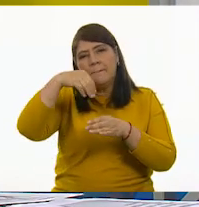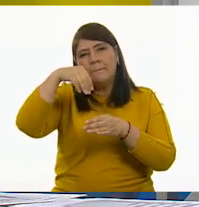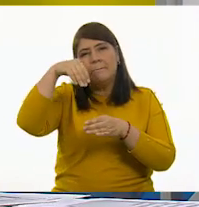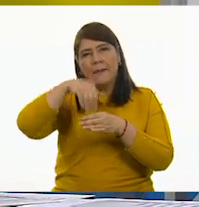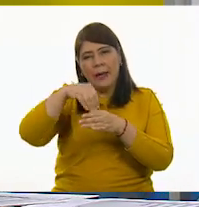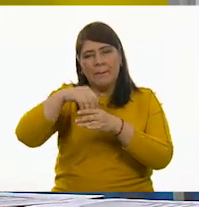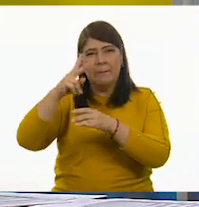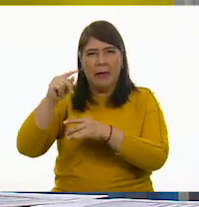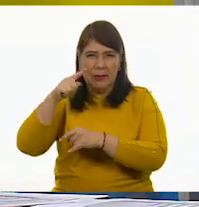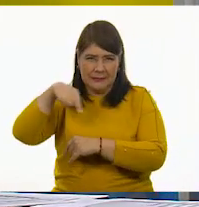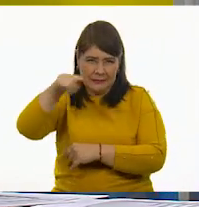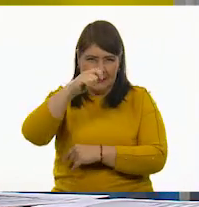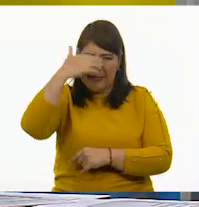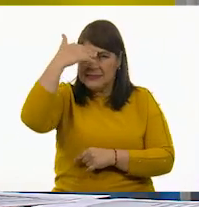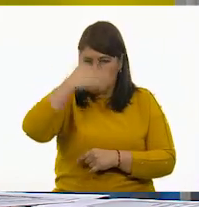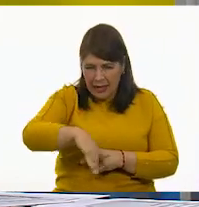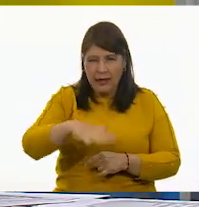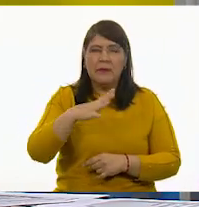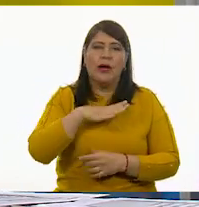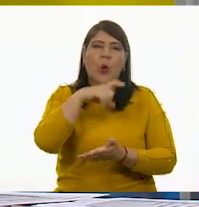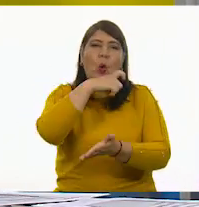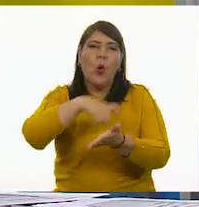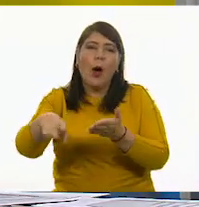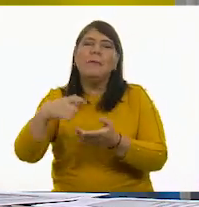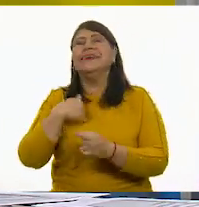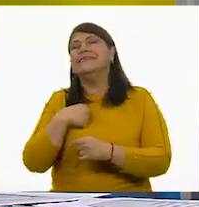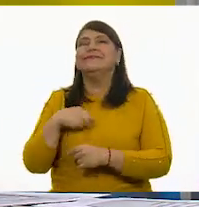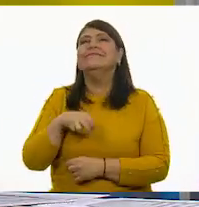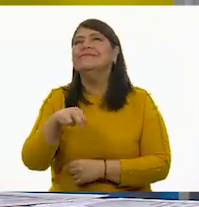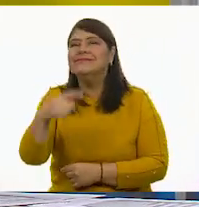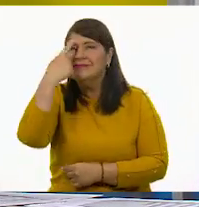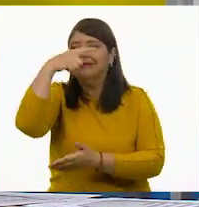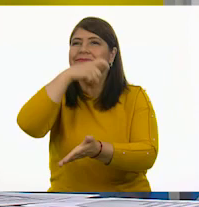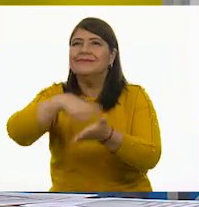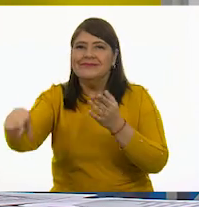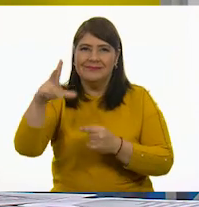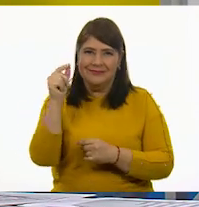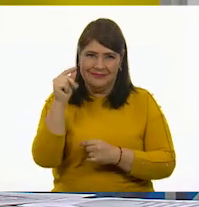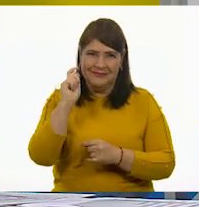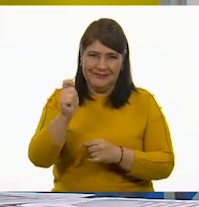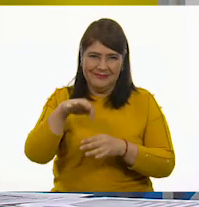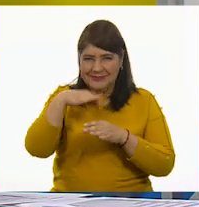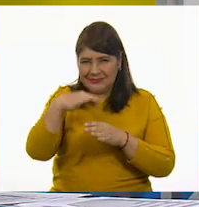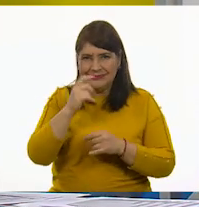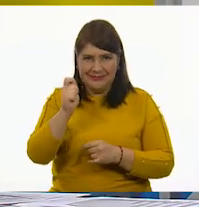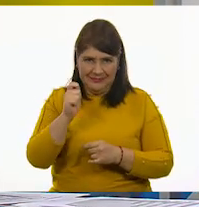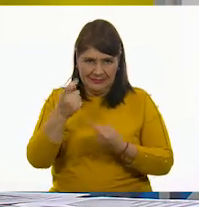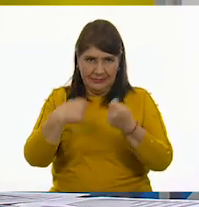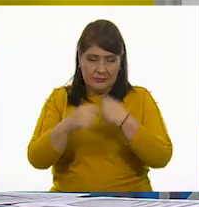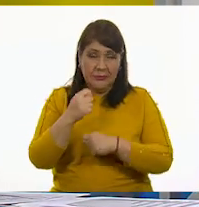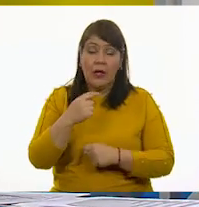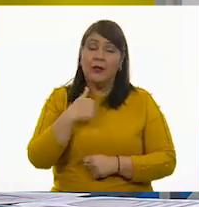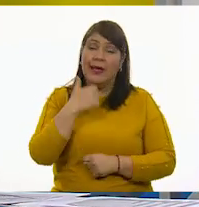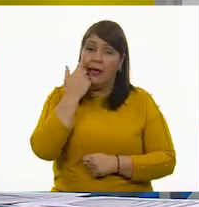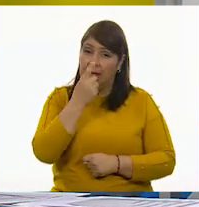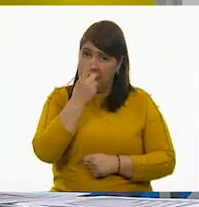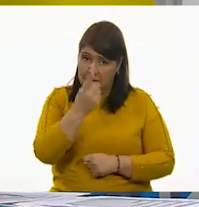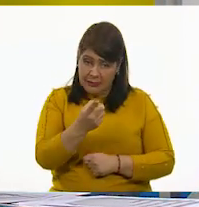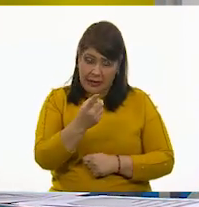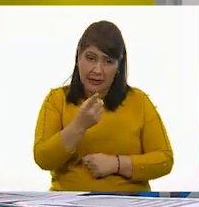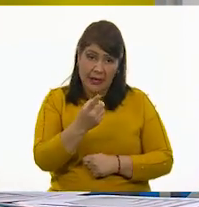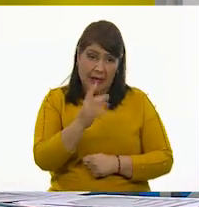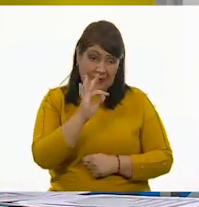de nuestros niños van y compran a la tienda. Me parece, y quiero aquí ser muy claro, todo